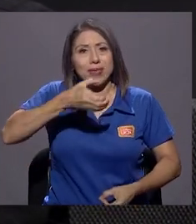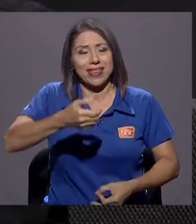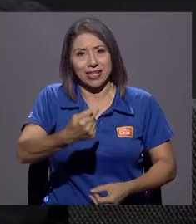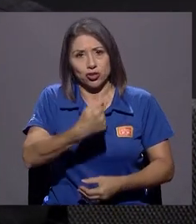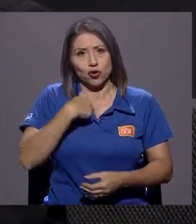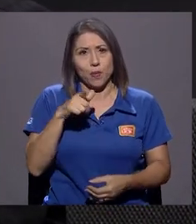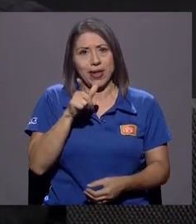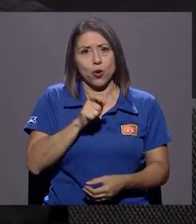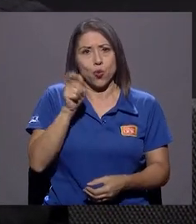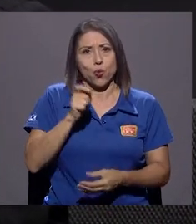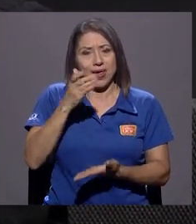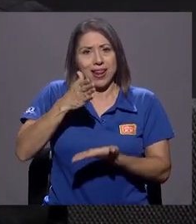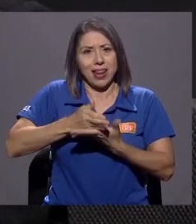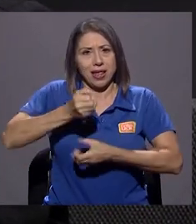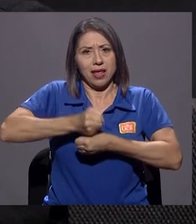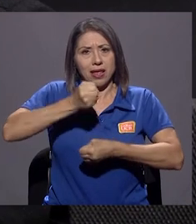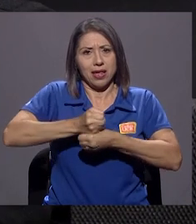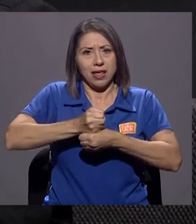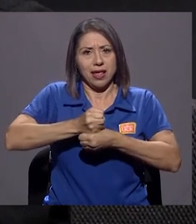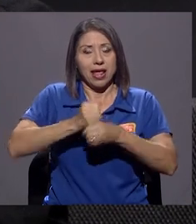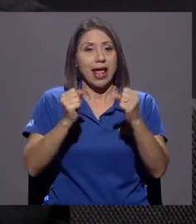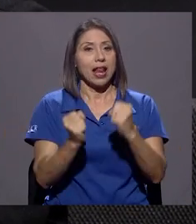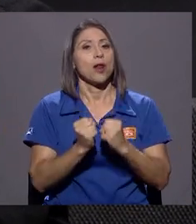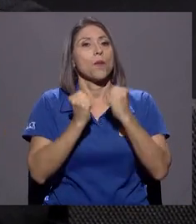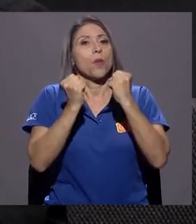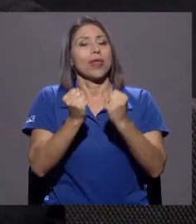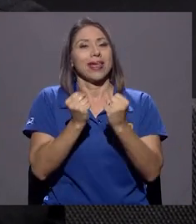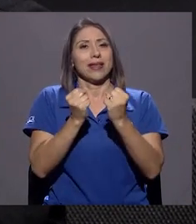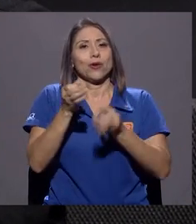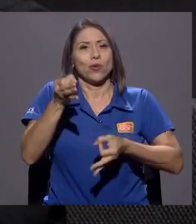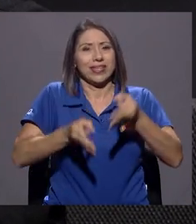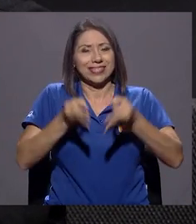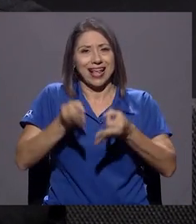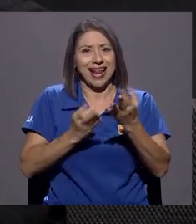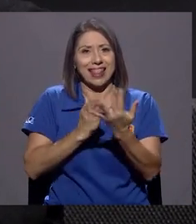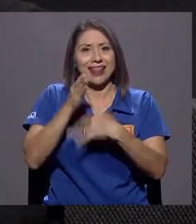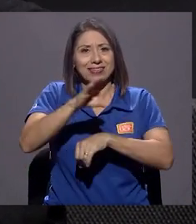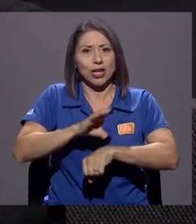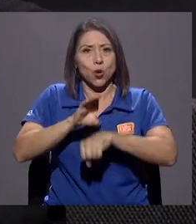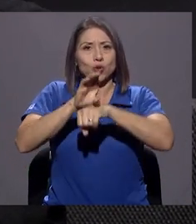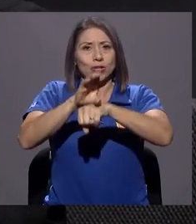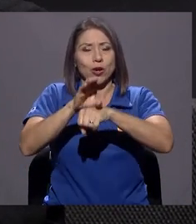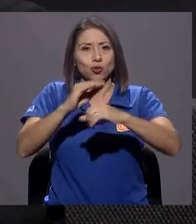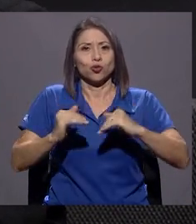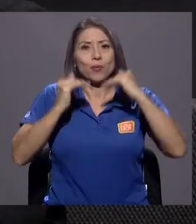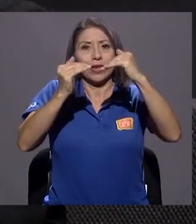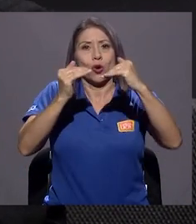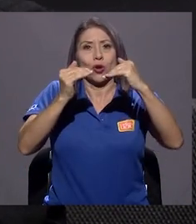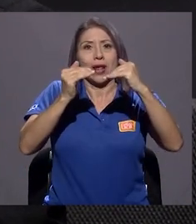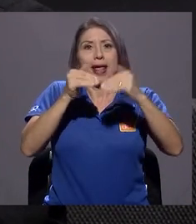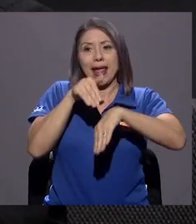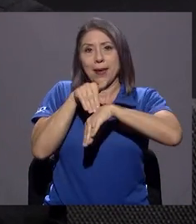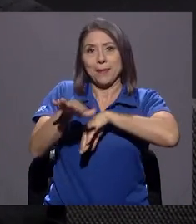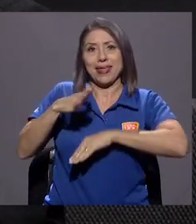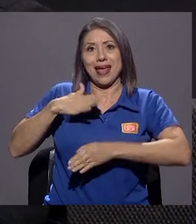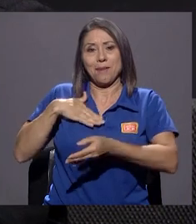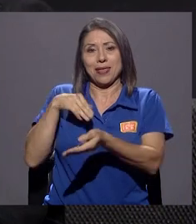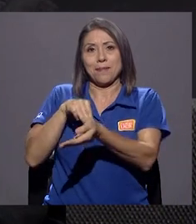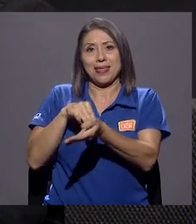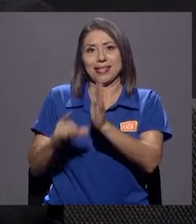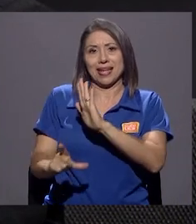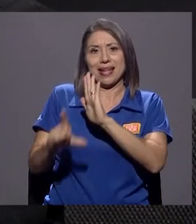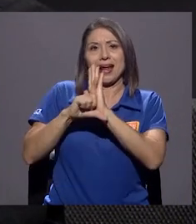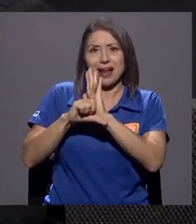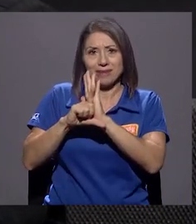Judicial, a través del Consejo Superior del Poder Judicial, me manda a valorar al Consejo Médico Forense y en cuatro